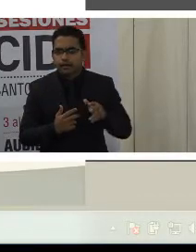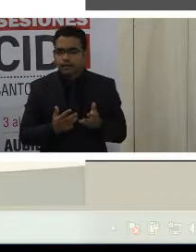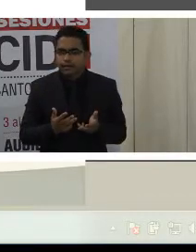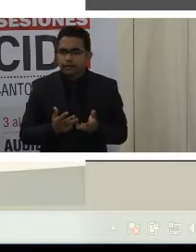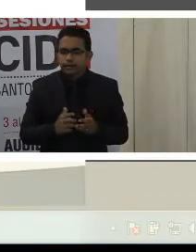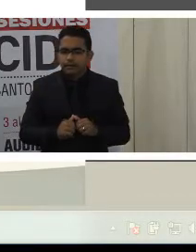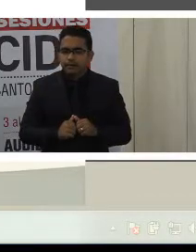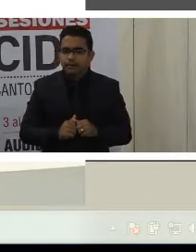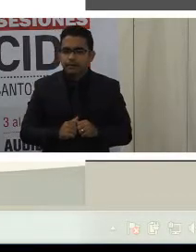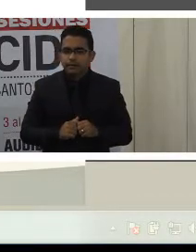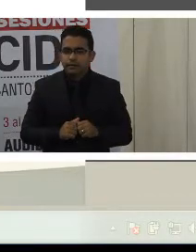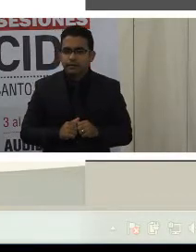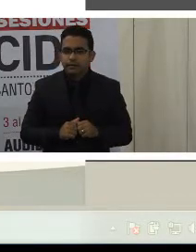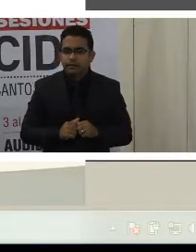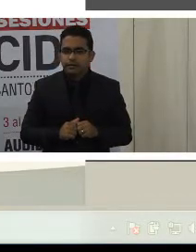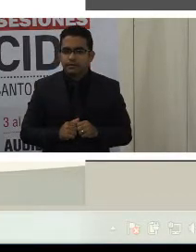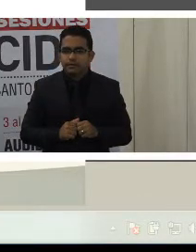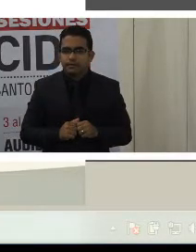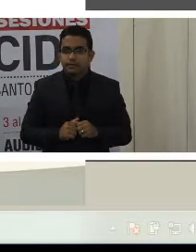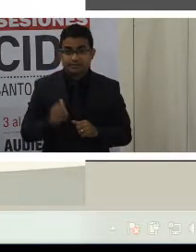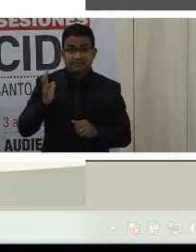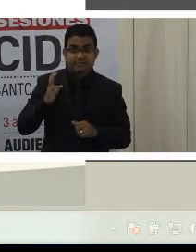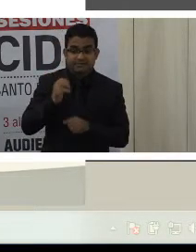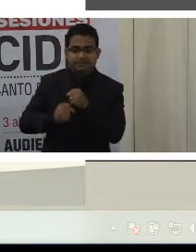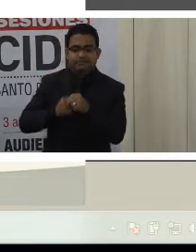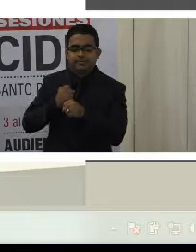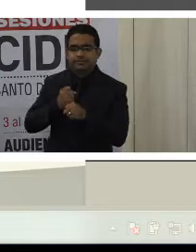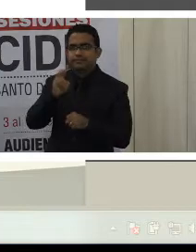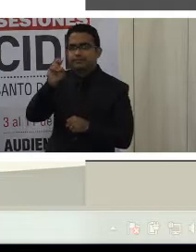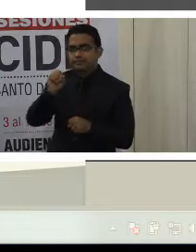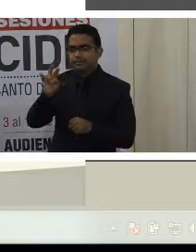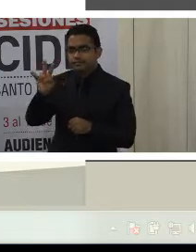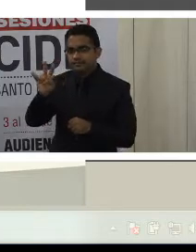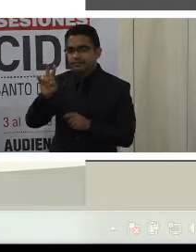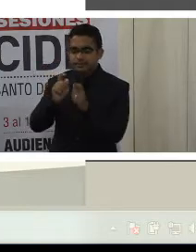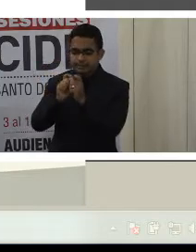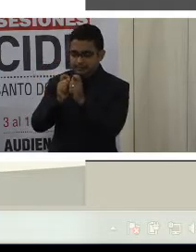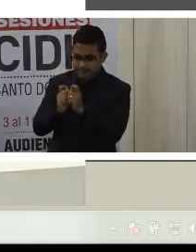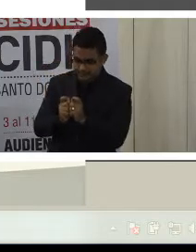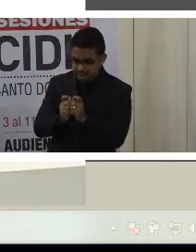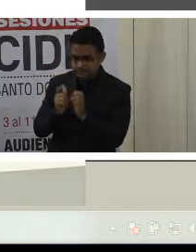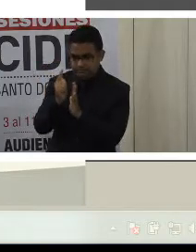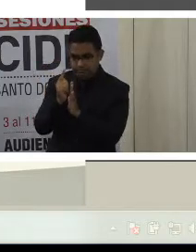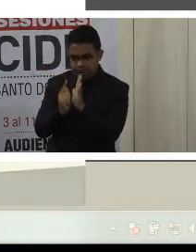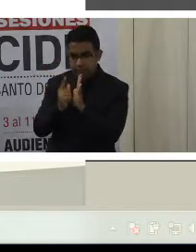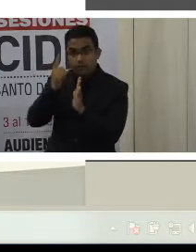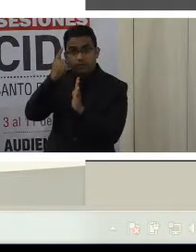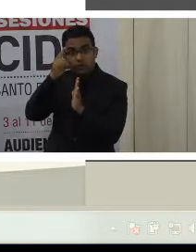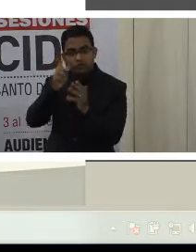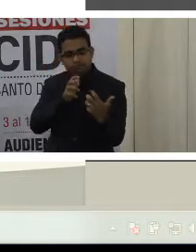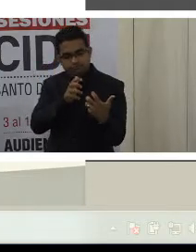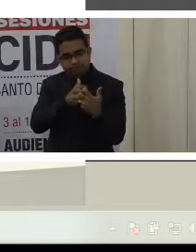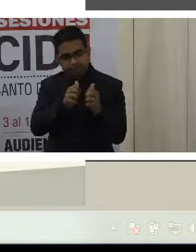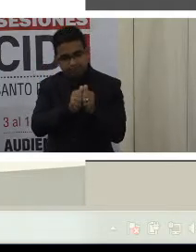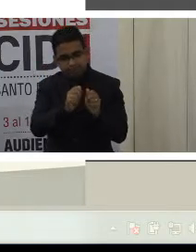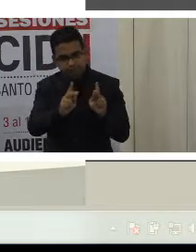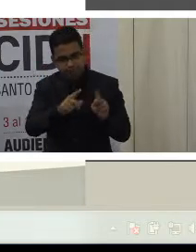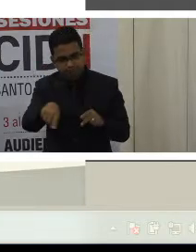referencia fue desarrollada luego en el año 2007, mediante la Ley para las Personas con Discapacidad.